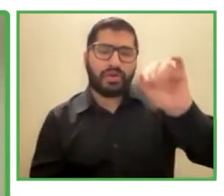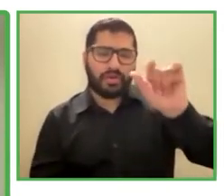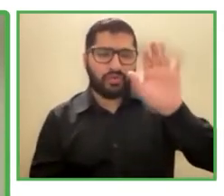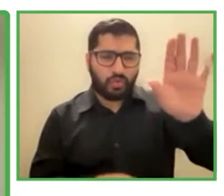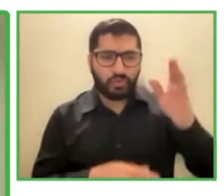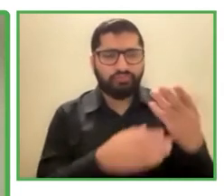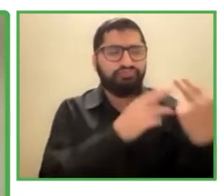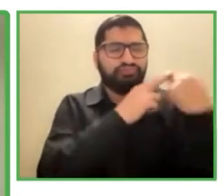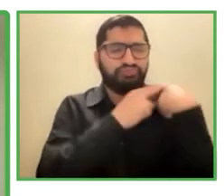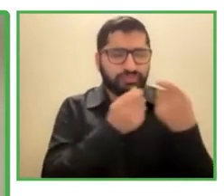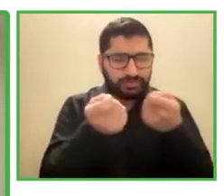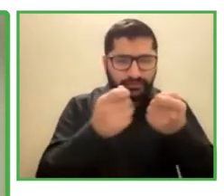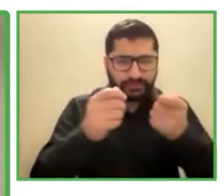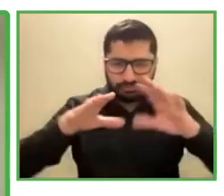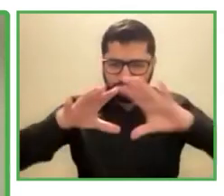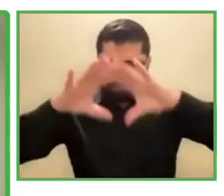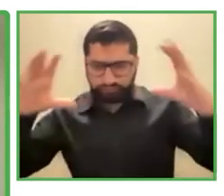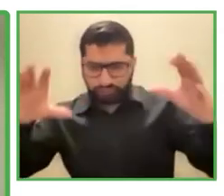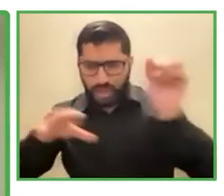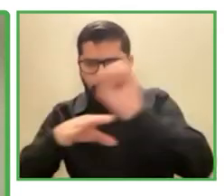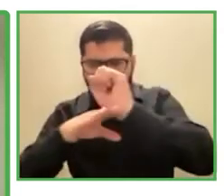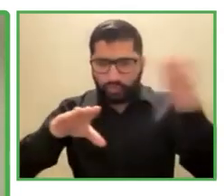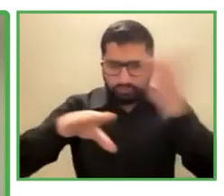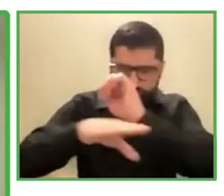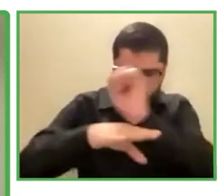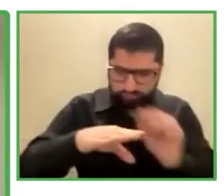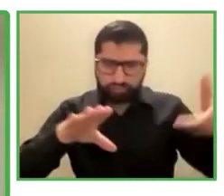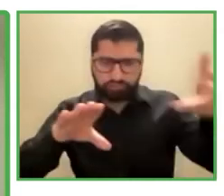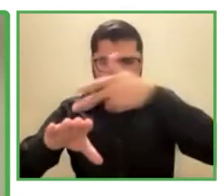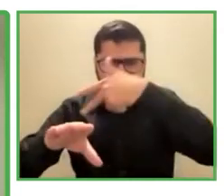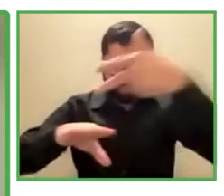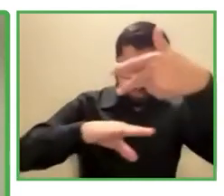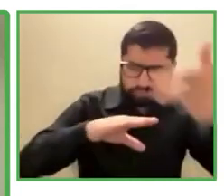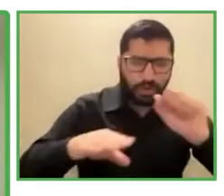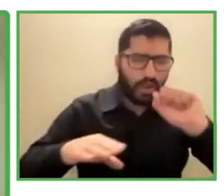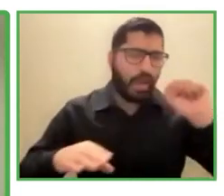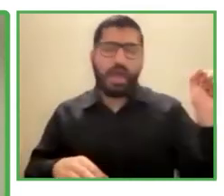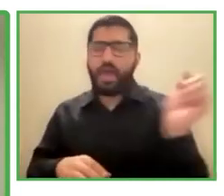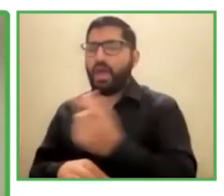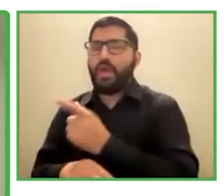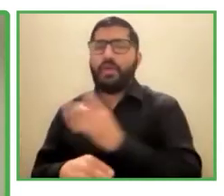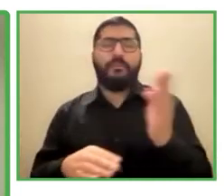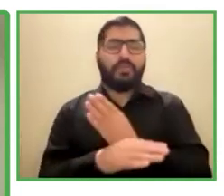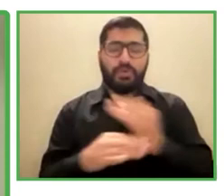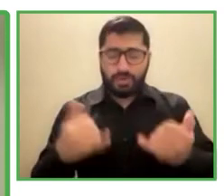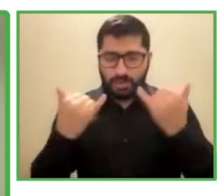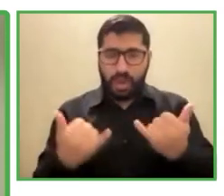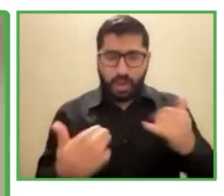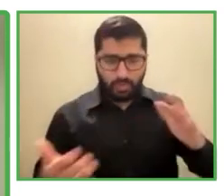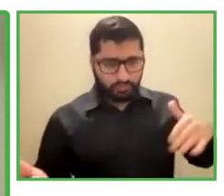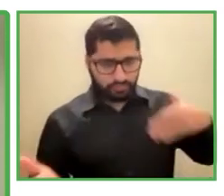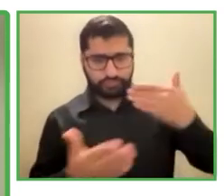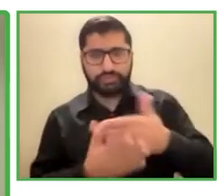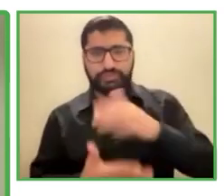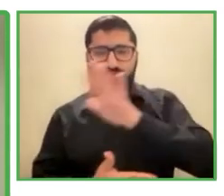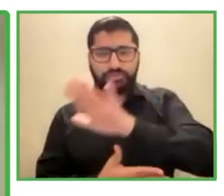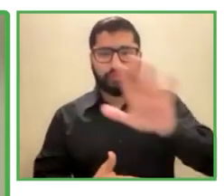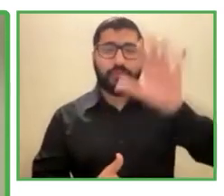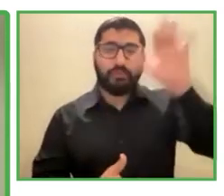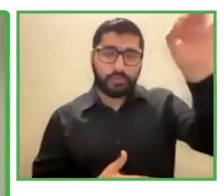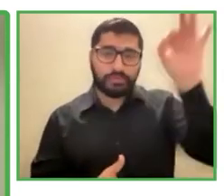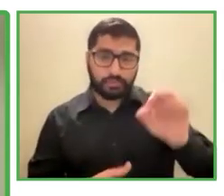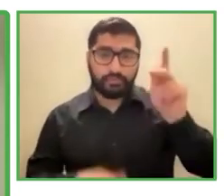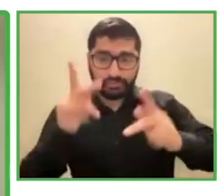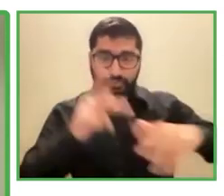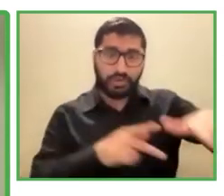en todo Chile y en la actualidad ellos poseen 55% de empleados con en situación de